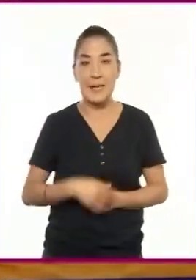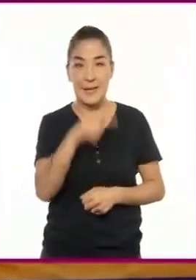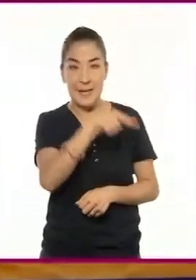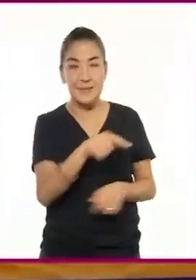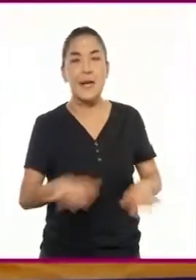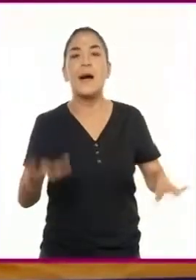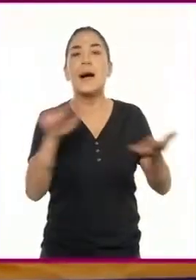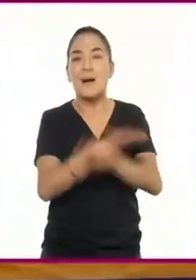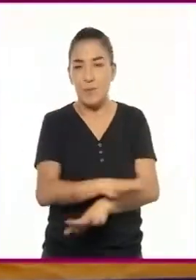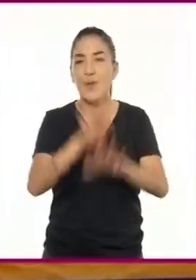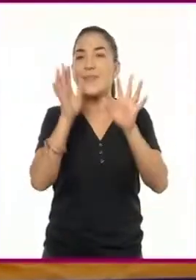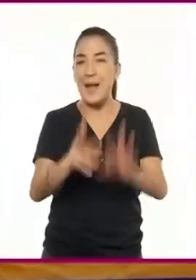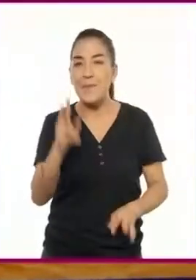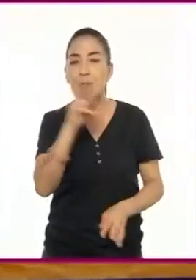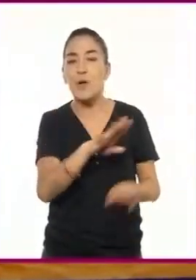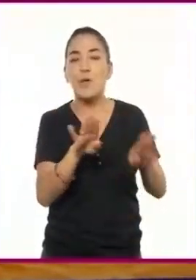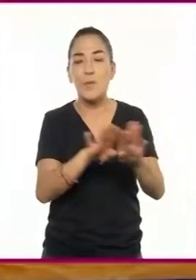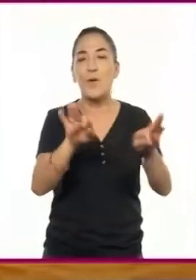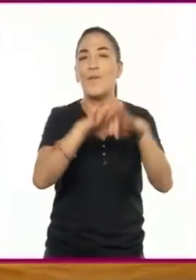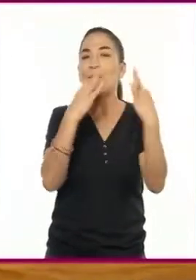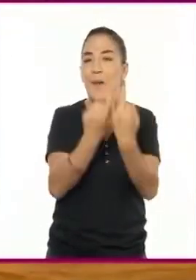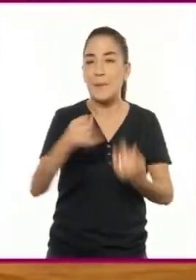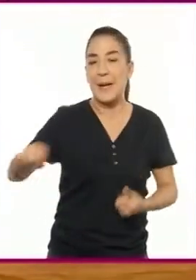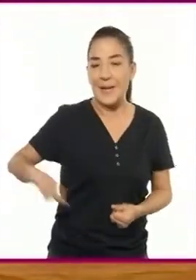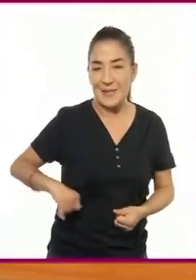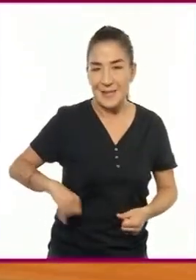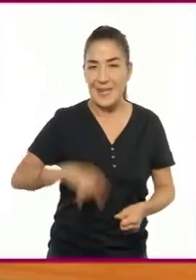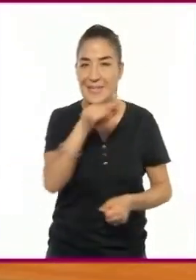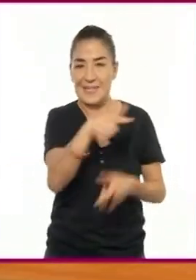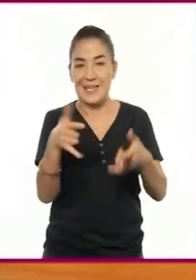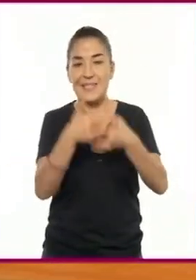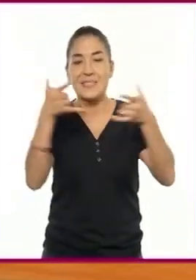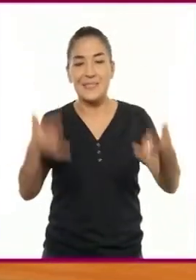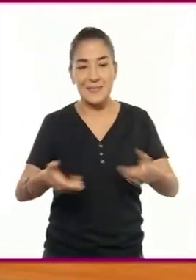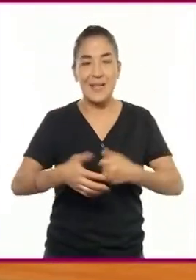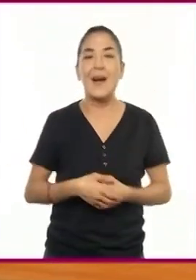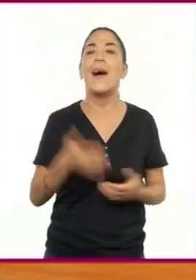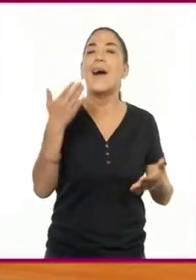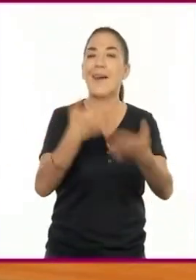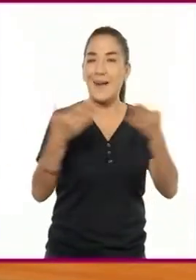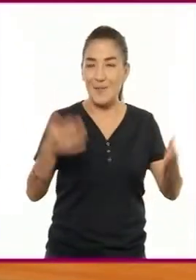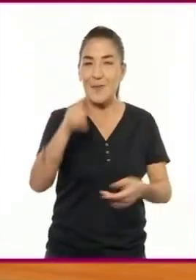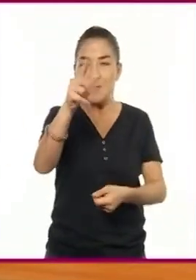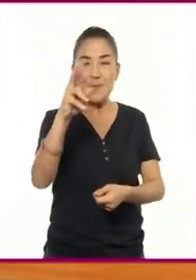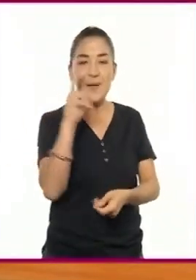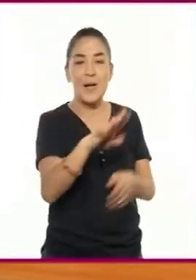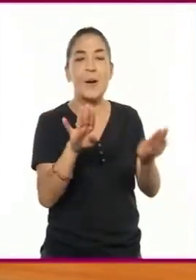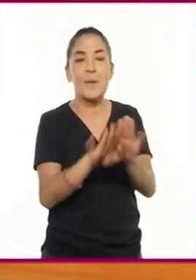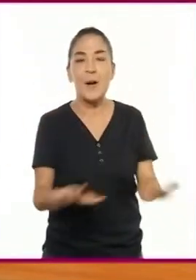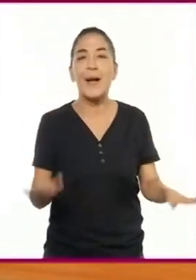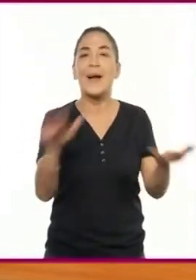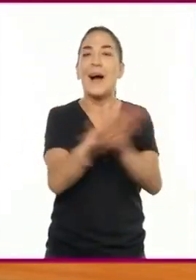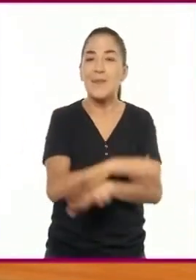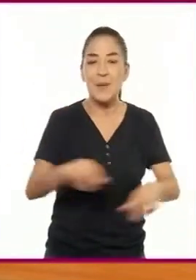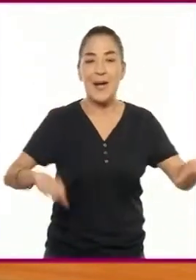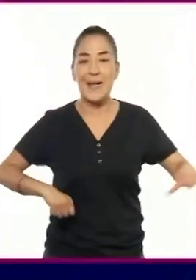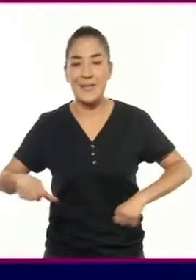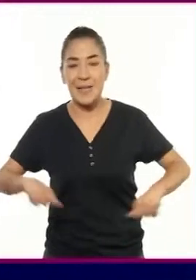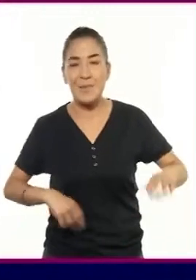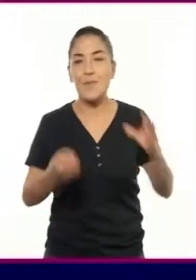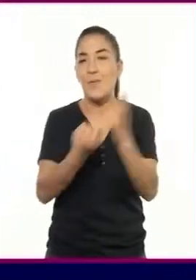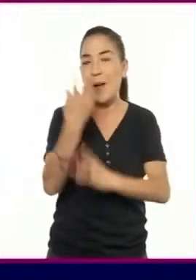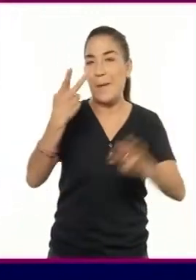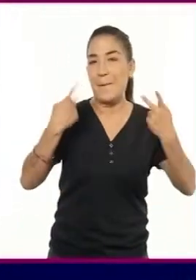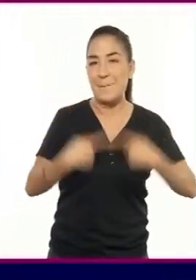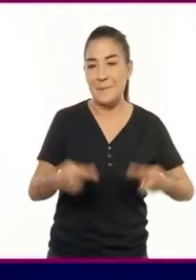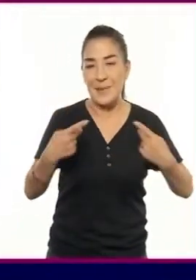percibiendo otra perspectiva interesante de la historia. ¿Ahora entienden por qué en las adaptaciones vemos nuevas acciones y nuevos personajes?